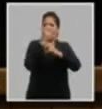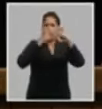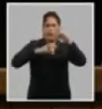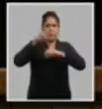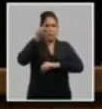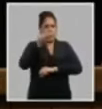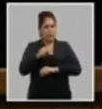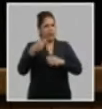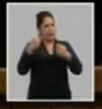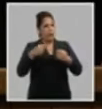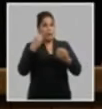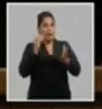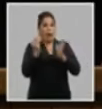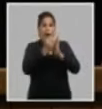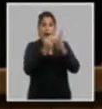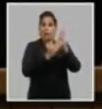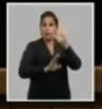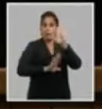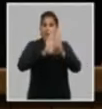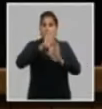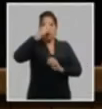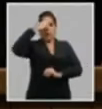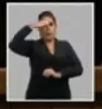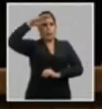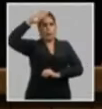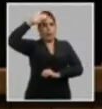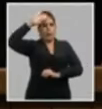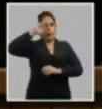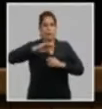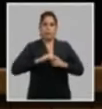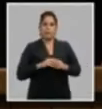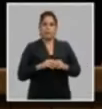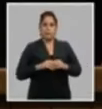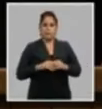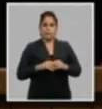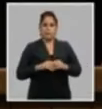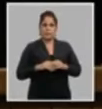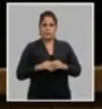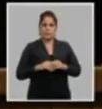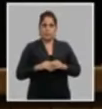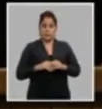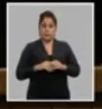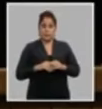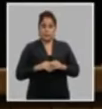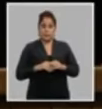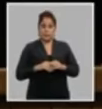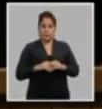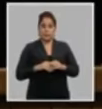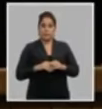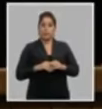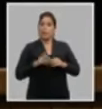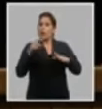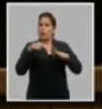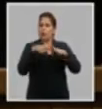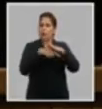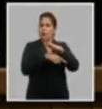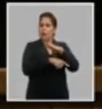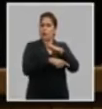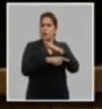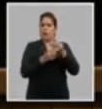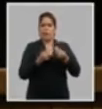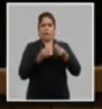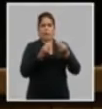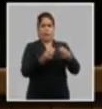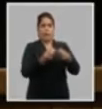en función de sus aportes al desarrollo y la vida espiritual del país profundizar en la